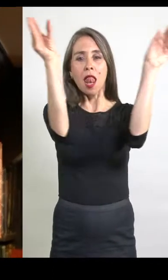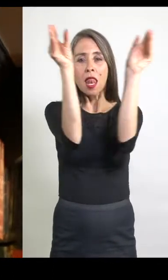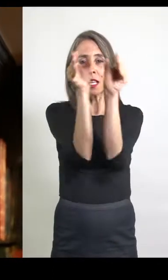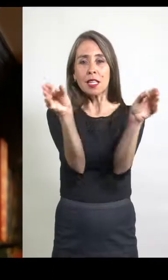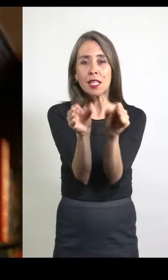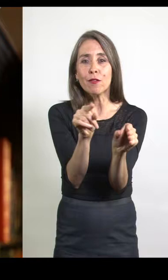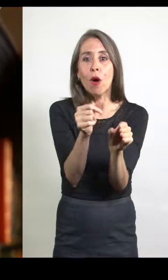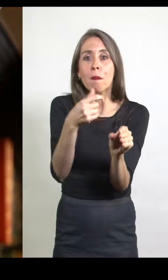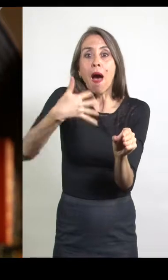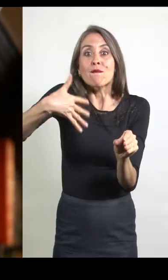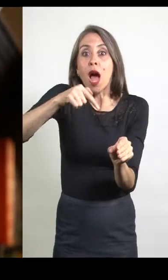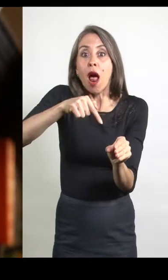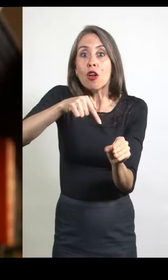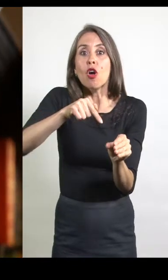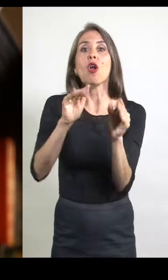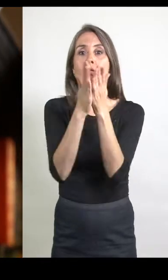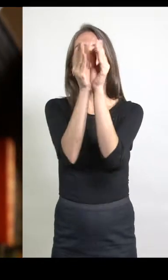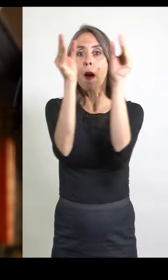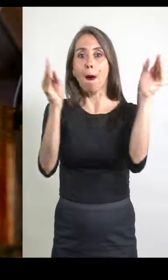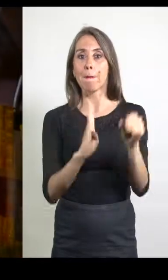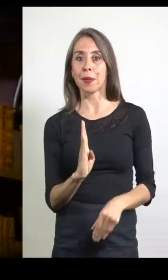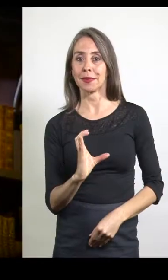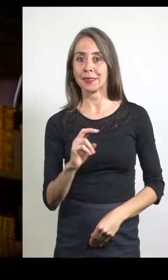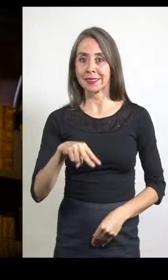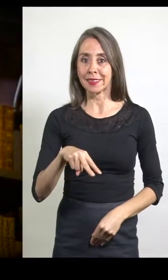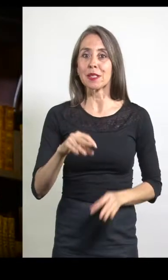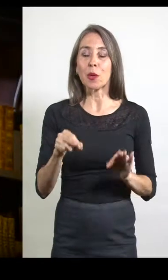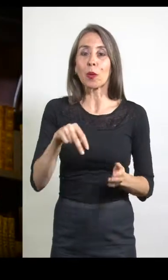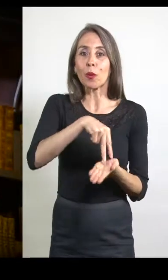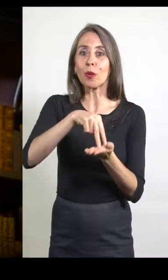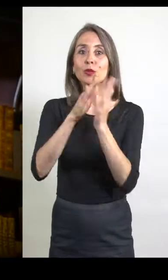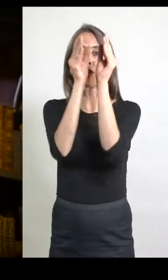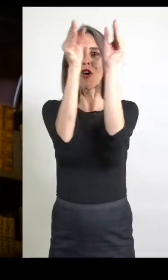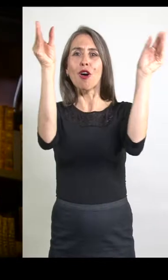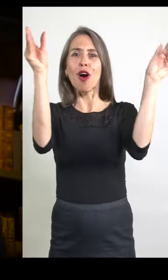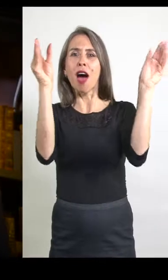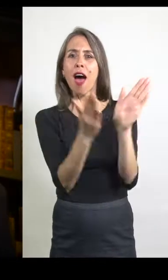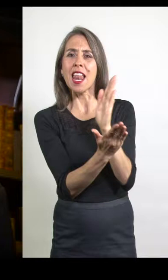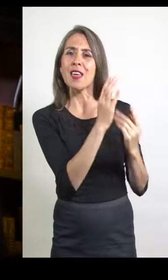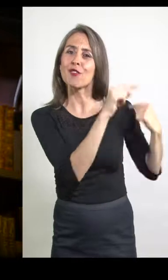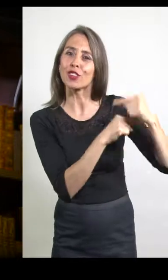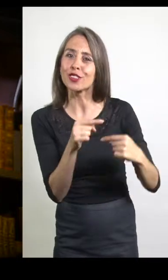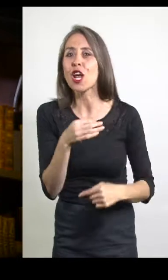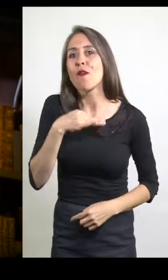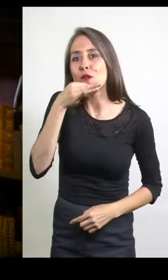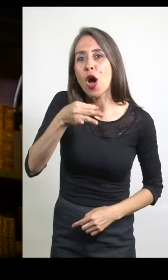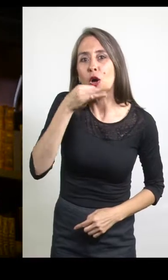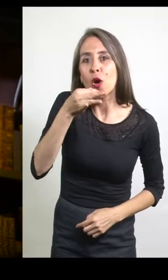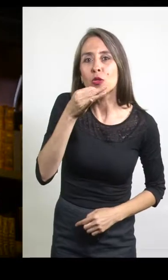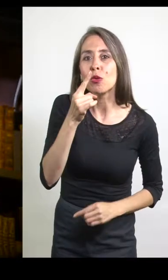contienen lo más valioso que tiene nuestra biblioteca a propósito que estamos acá rodeados de libros históricos quisiera contarles un hecho